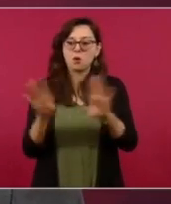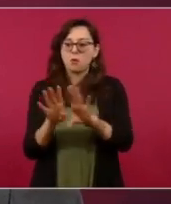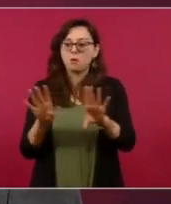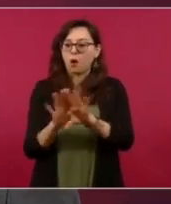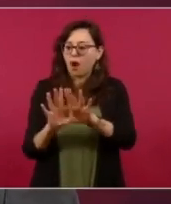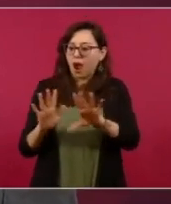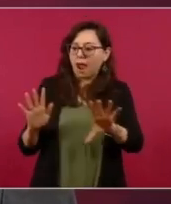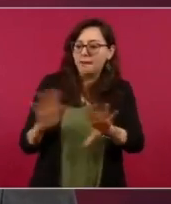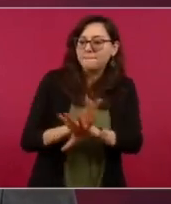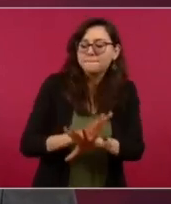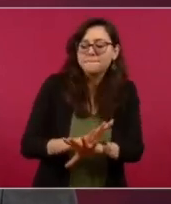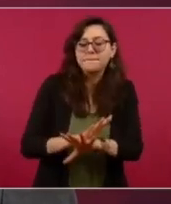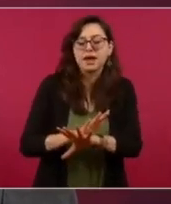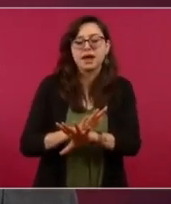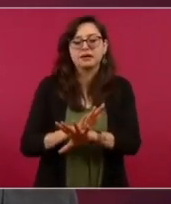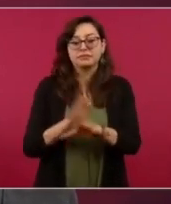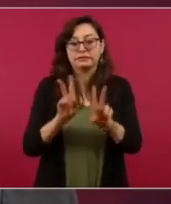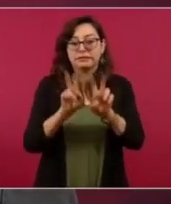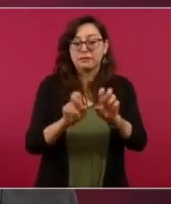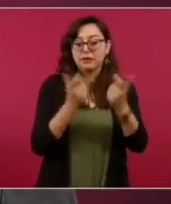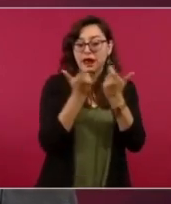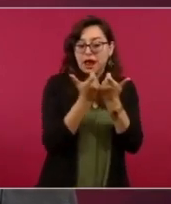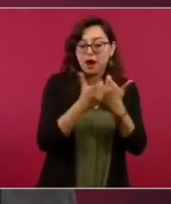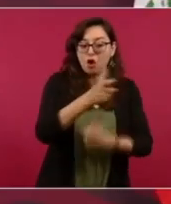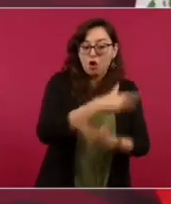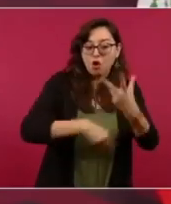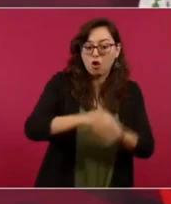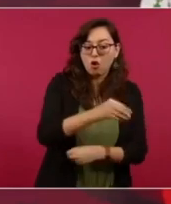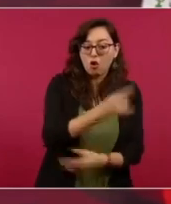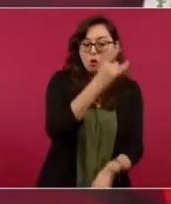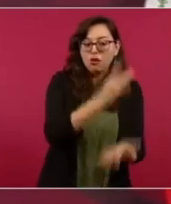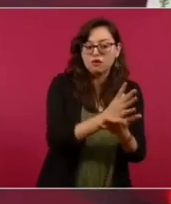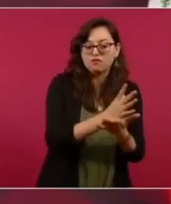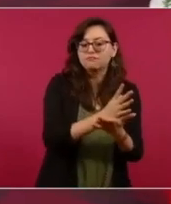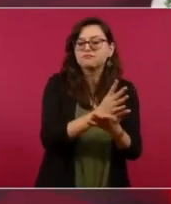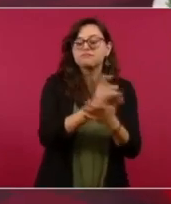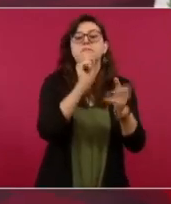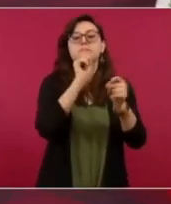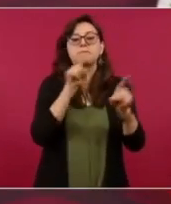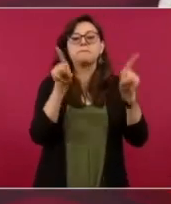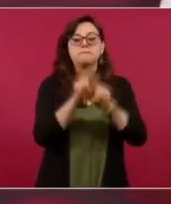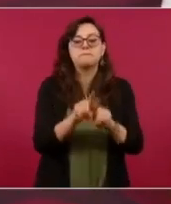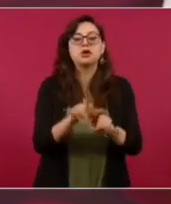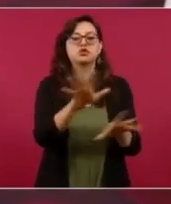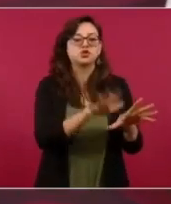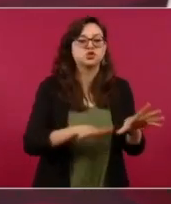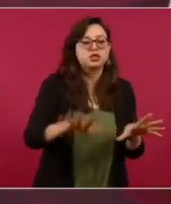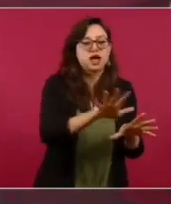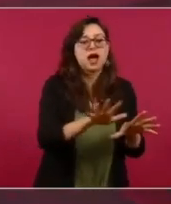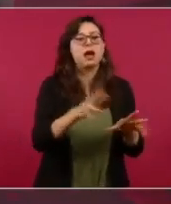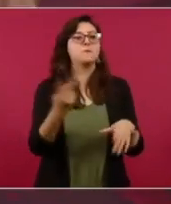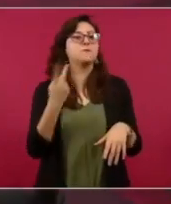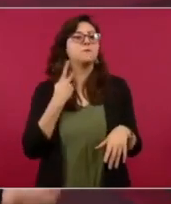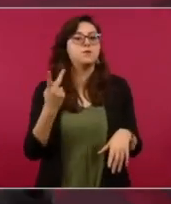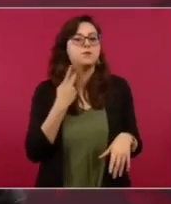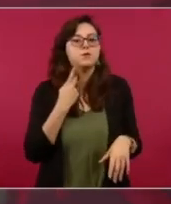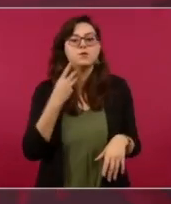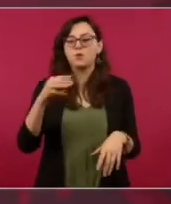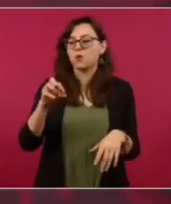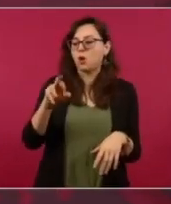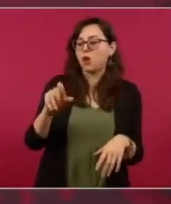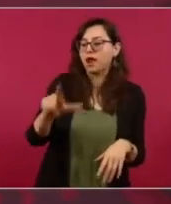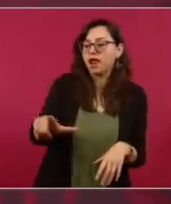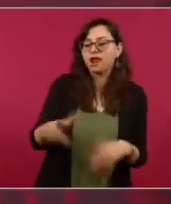con lo social con lo político con lo moral ¿cómo se enfrenta?